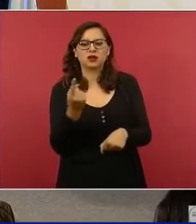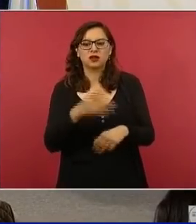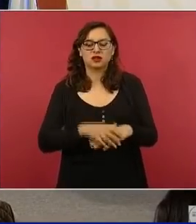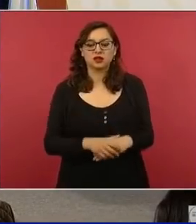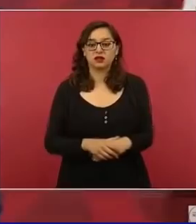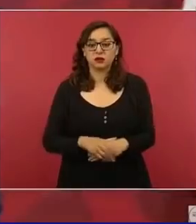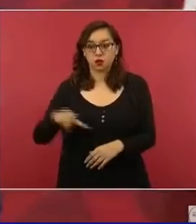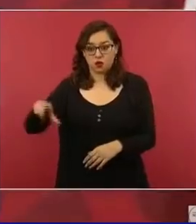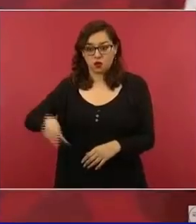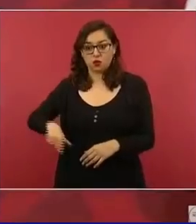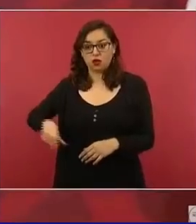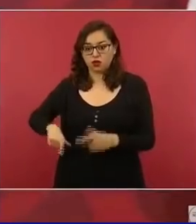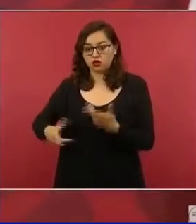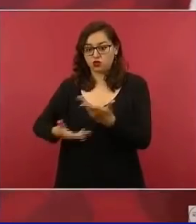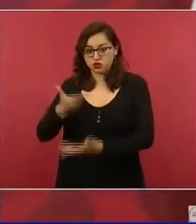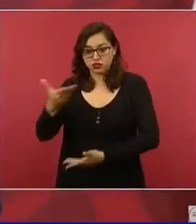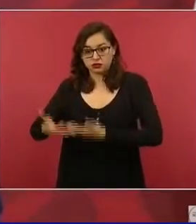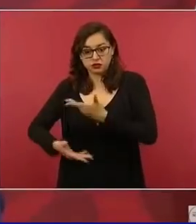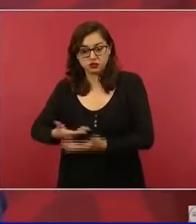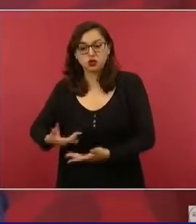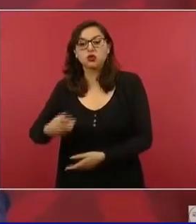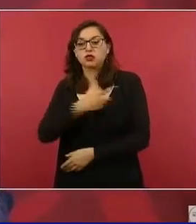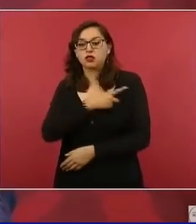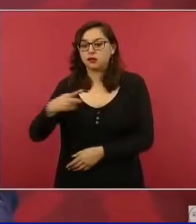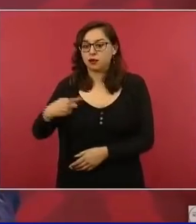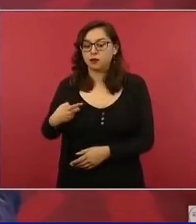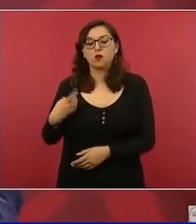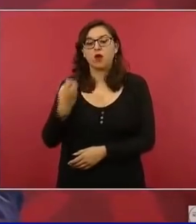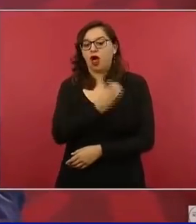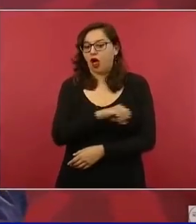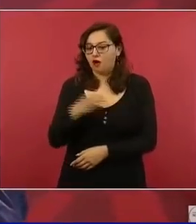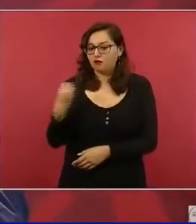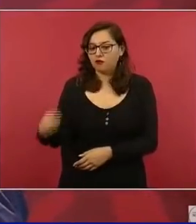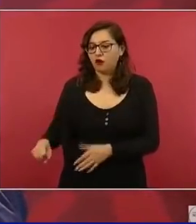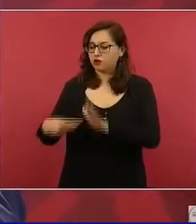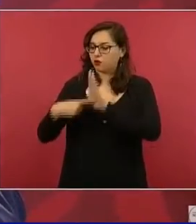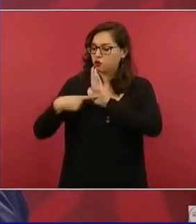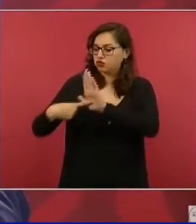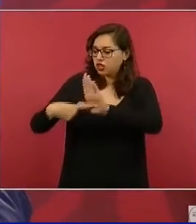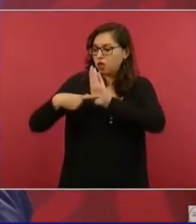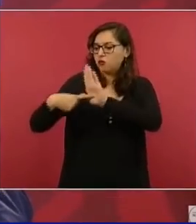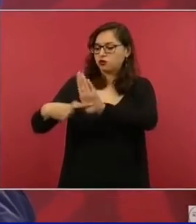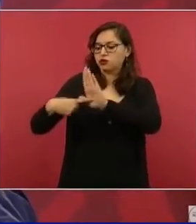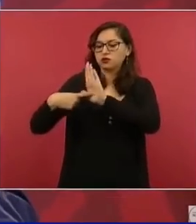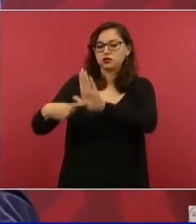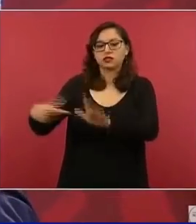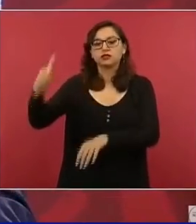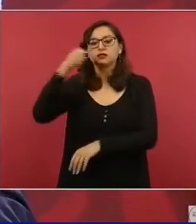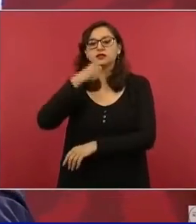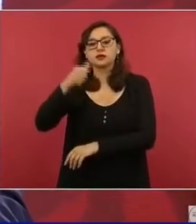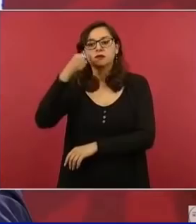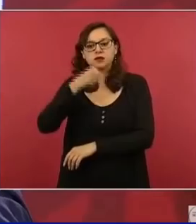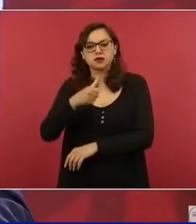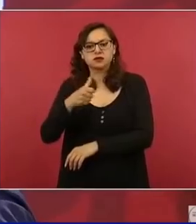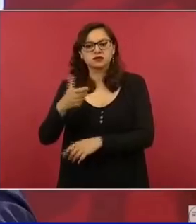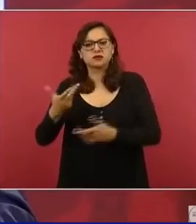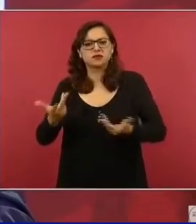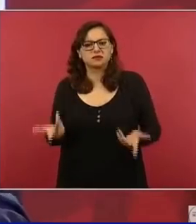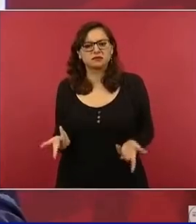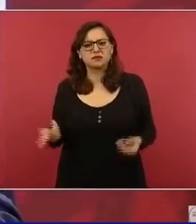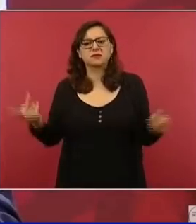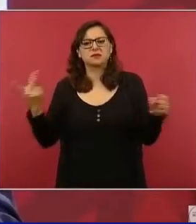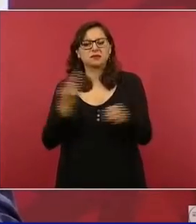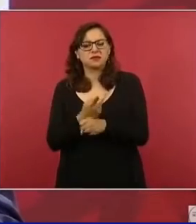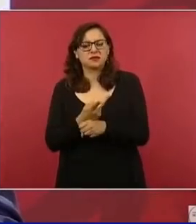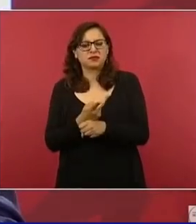públicos tenemos que manifestar nuestros bienes. ¿Y por qué quienes de una u otra forma